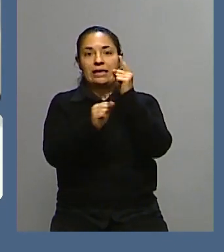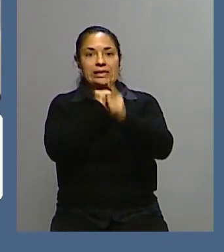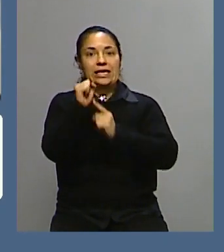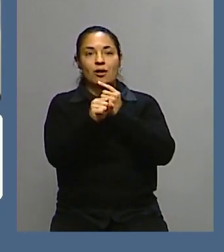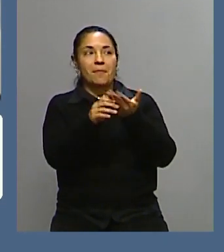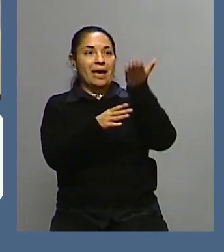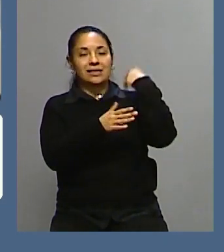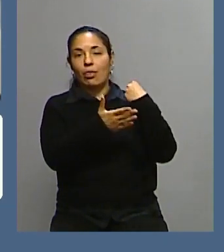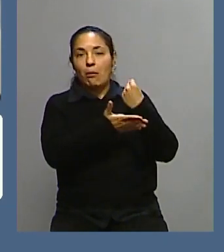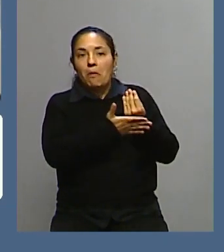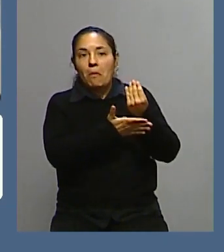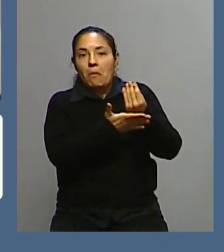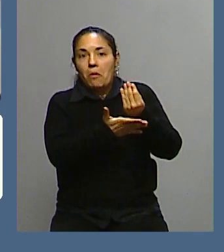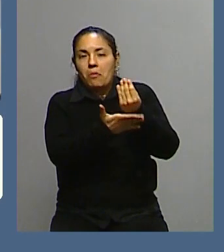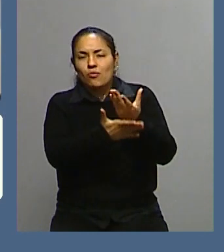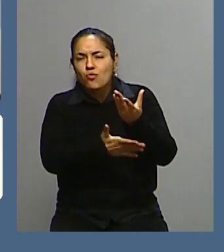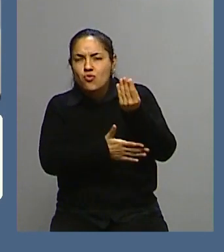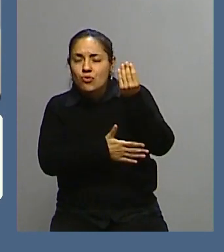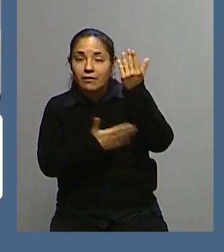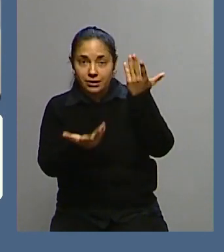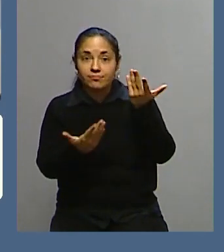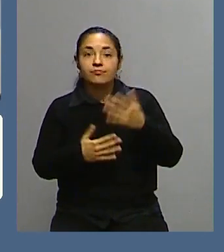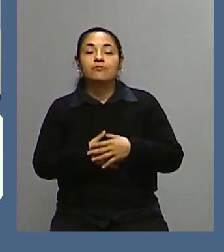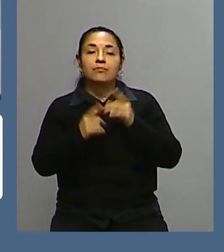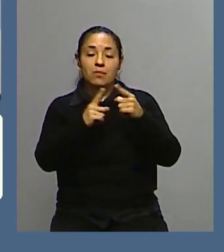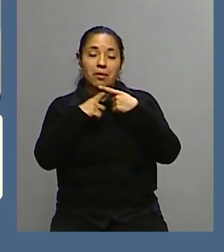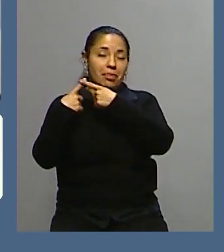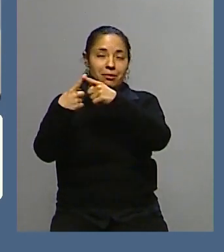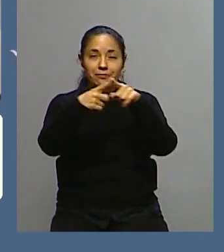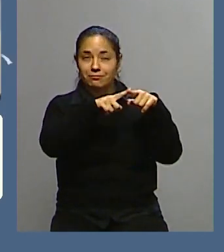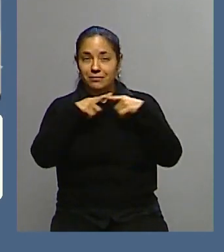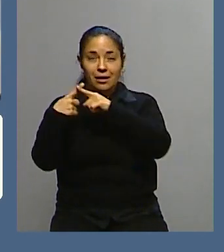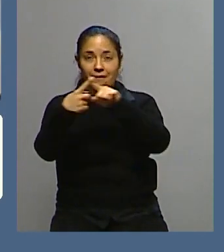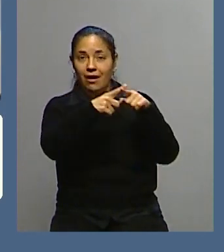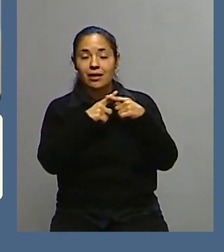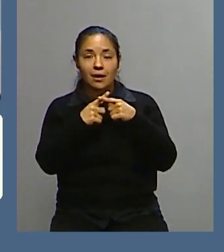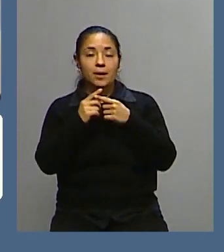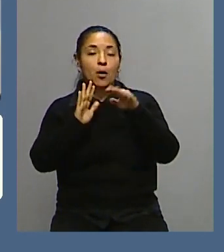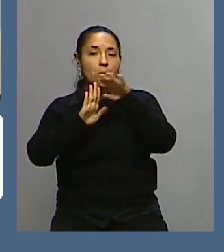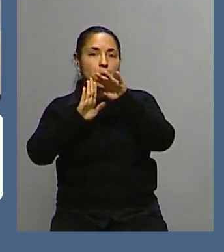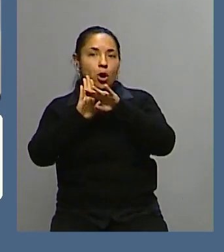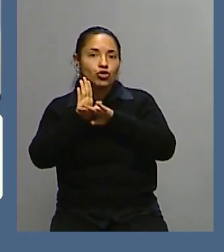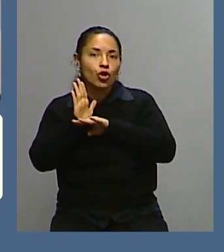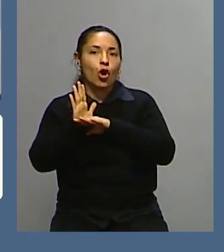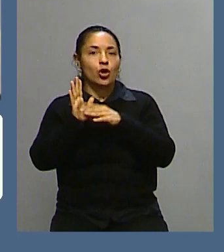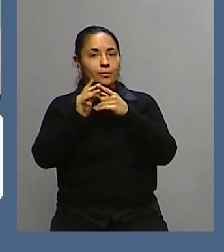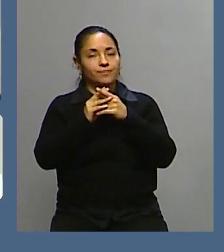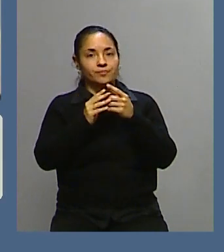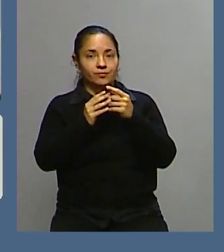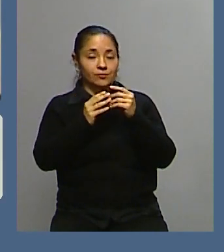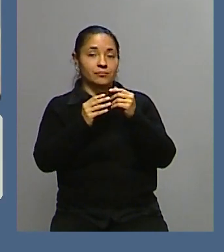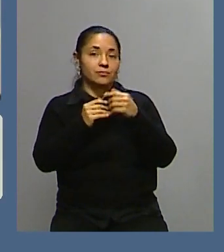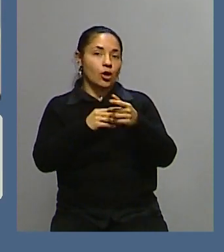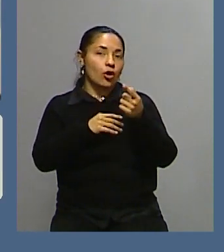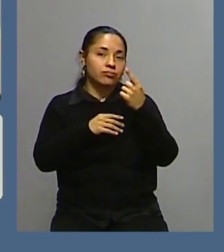Y en este sentido, mucho se ha discutido, ¿no? Respecto de todo el protocolo que se ha desplegado, conocido como